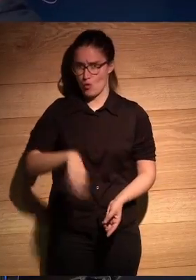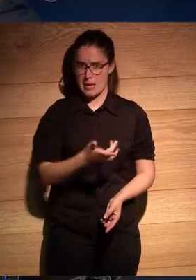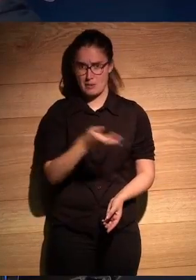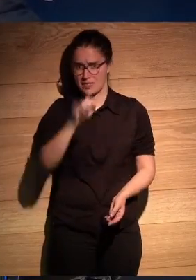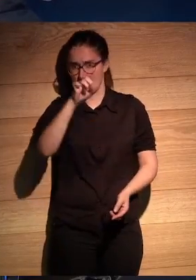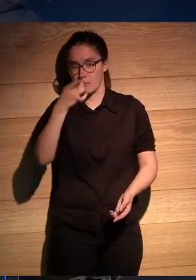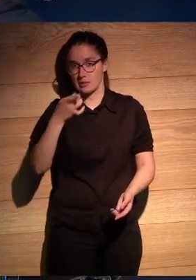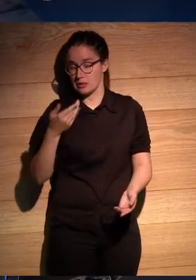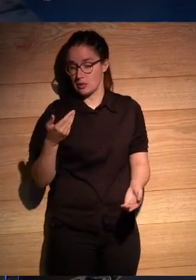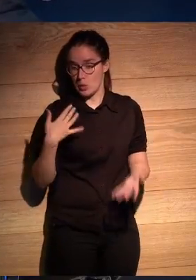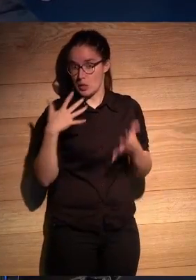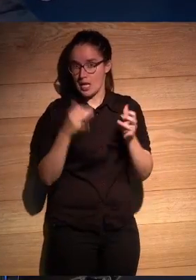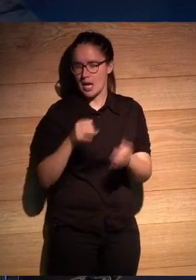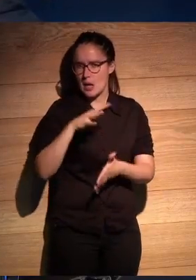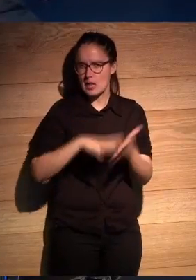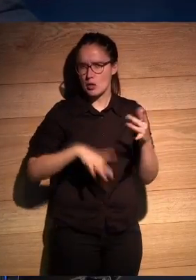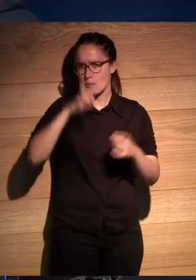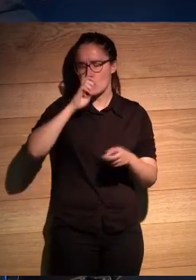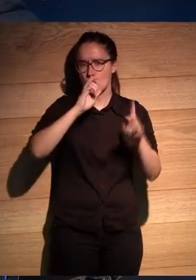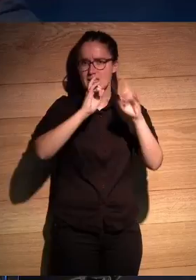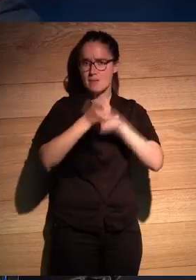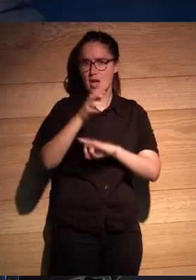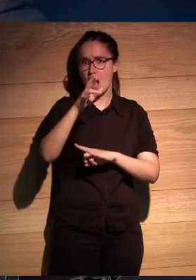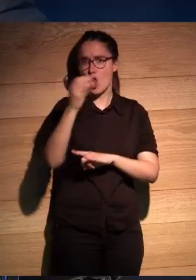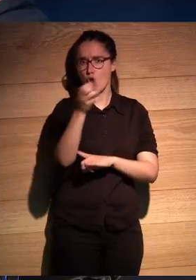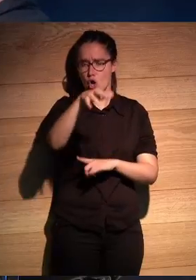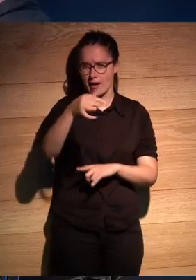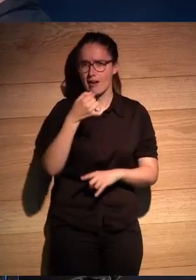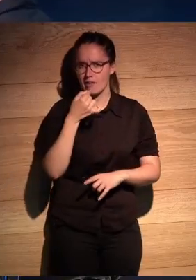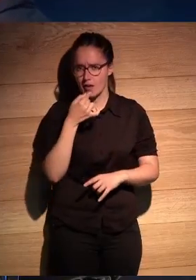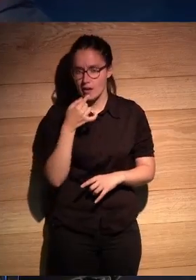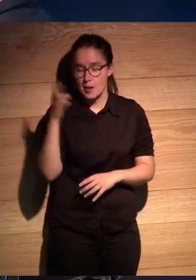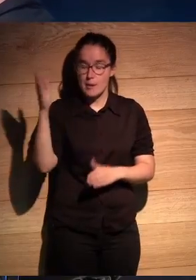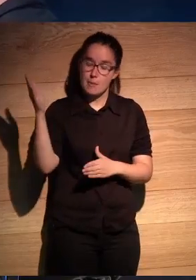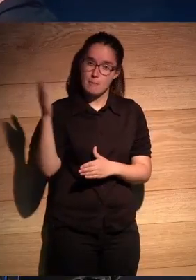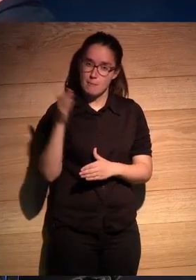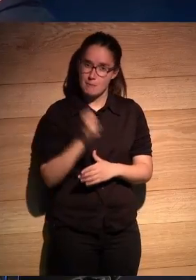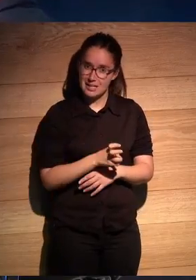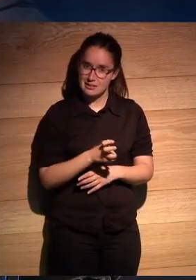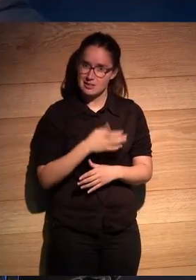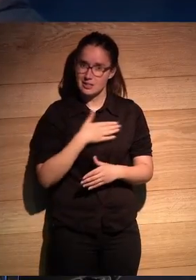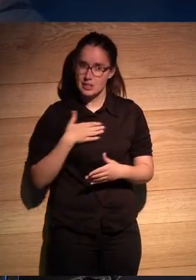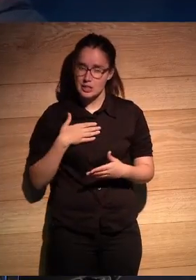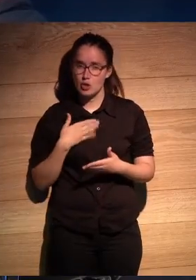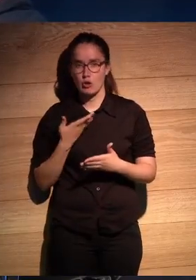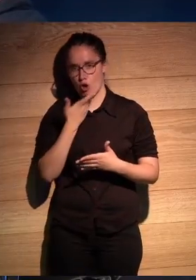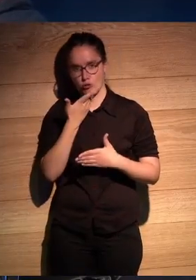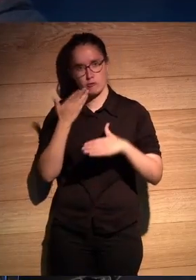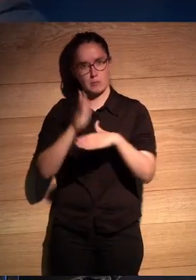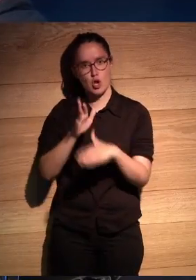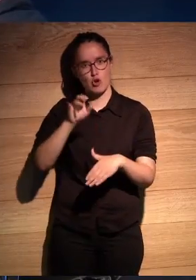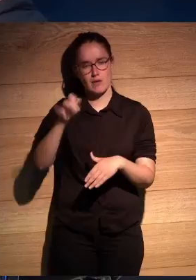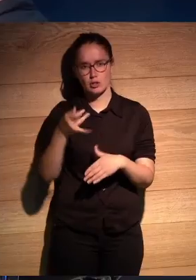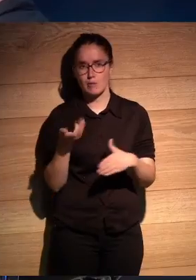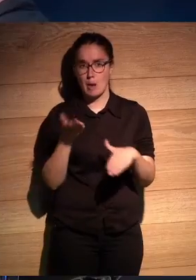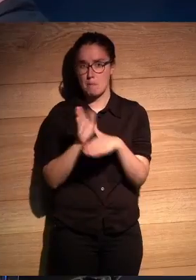y recién llegado a Barcelona me acuerdo que lo llamé a Jorge Herald desde que yo era amigo y me dijo oye vente que quiero que conozcas a Roberto Bolaño te voy a presentar un libro